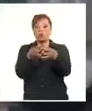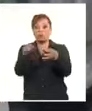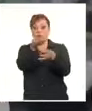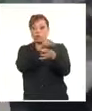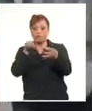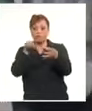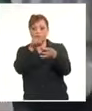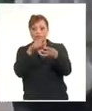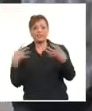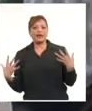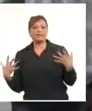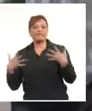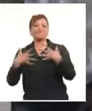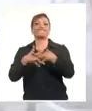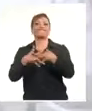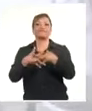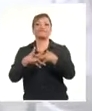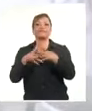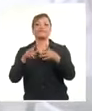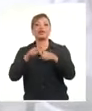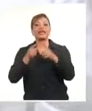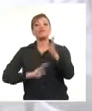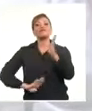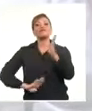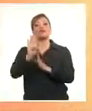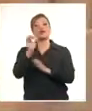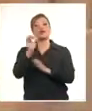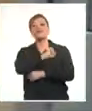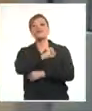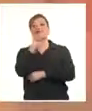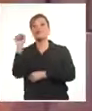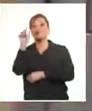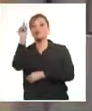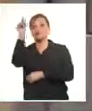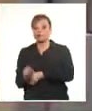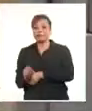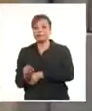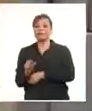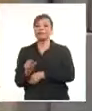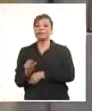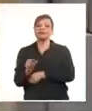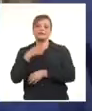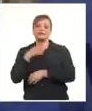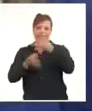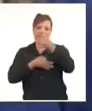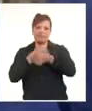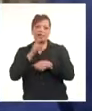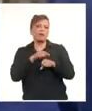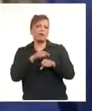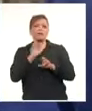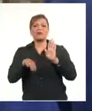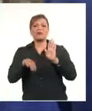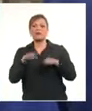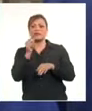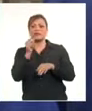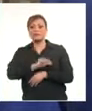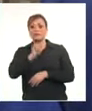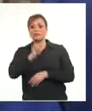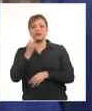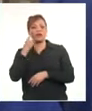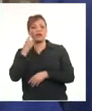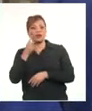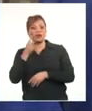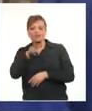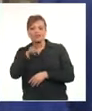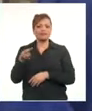unido para un desarrollo que es un desarrollo humano. Ha habido momentos en que el personal que ha observado